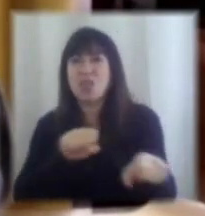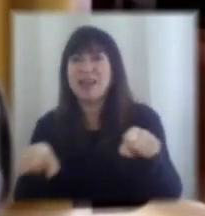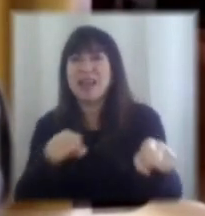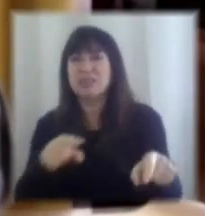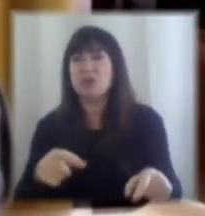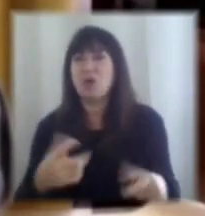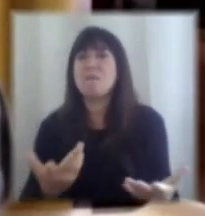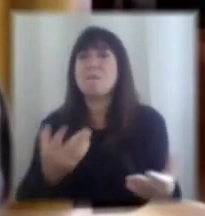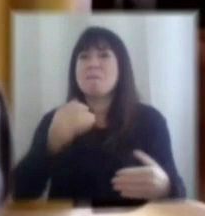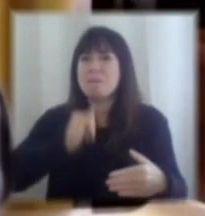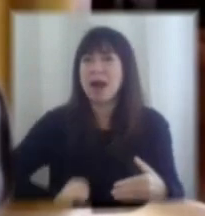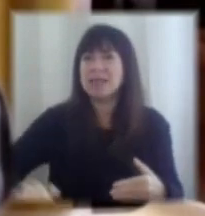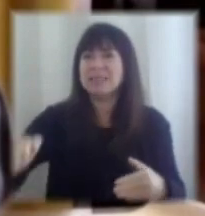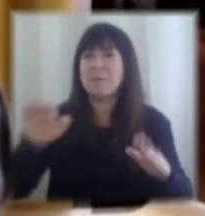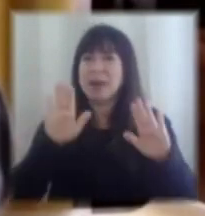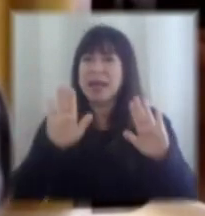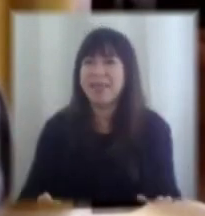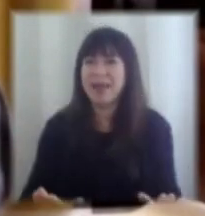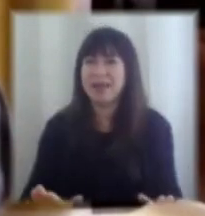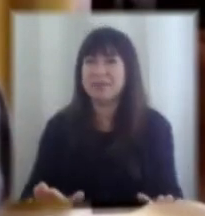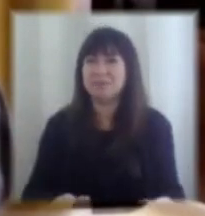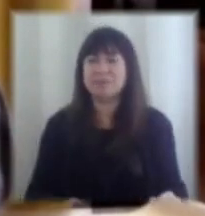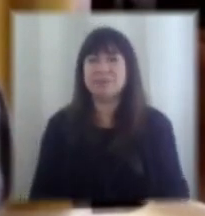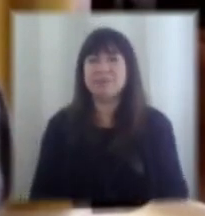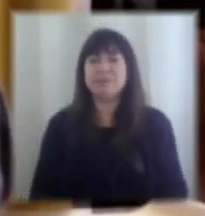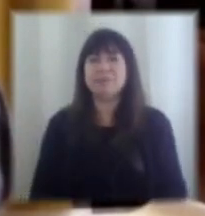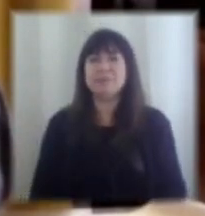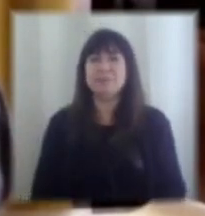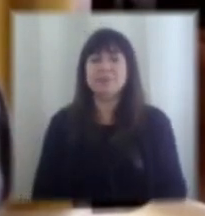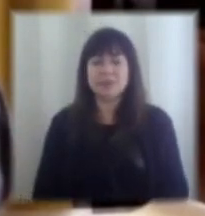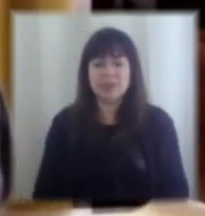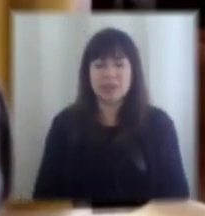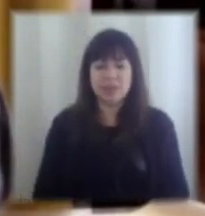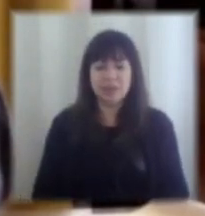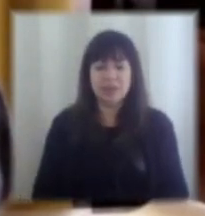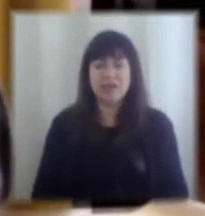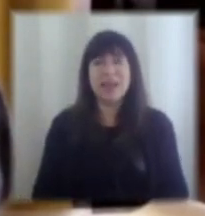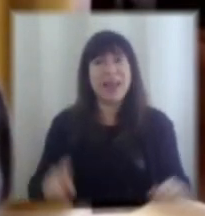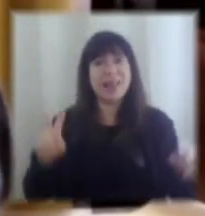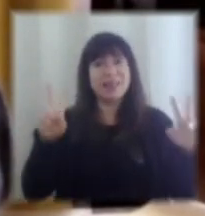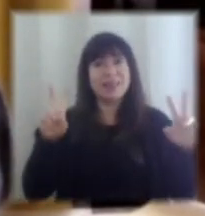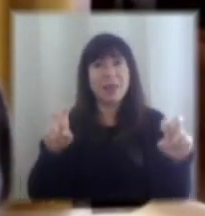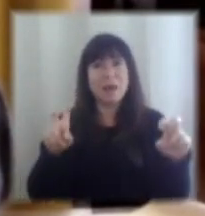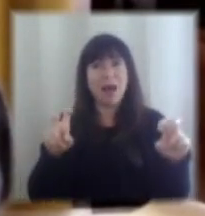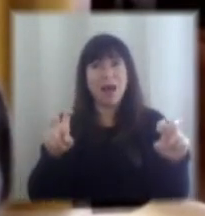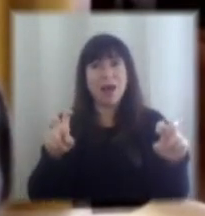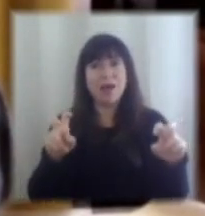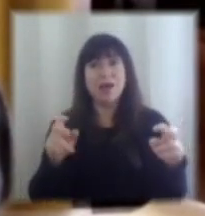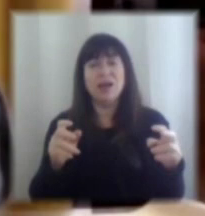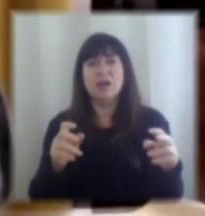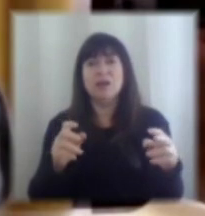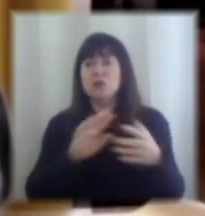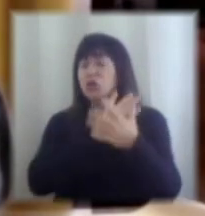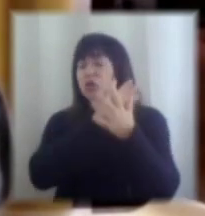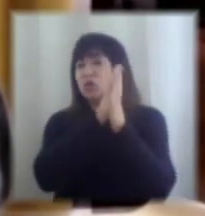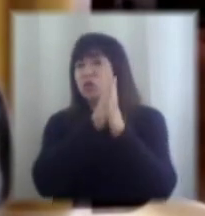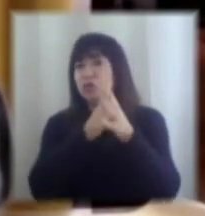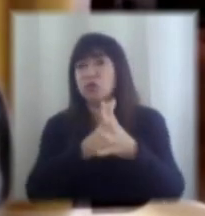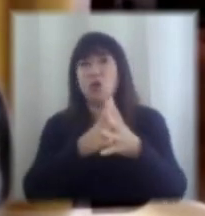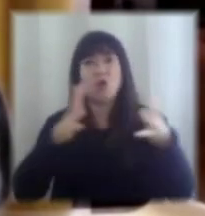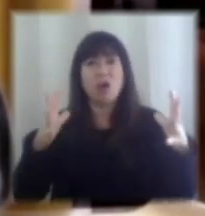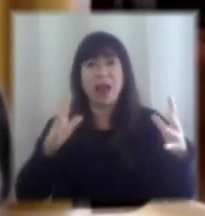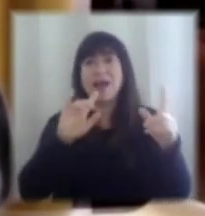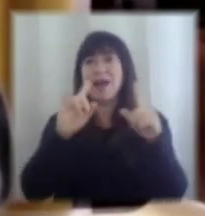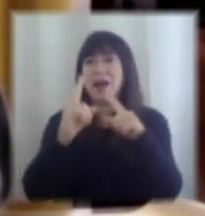para siempre el tema es que como en todo gran cambio y eso lo sabemos de la historia económica